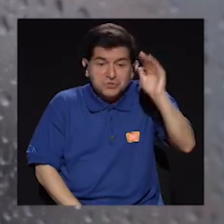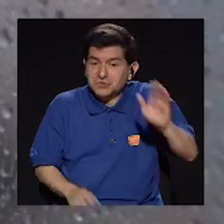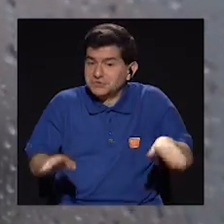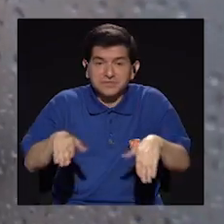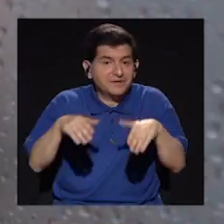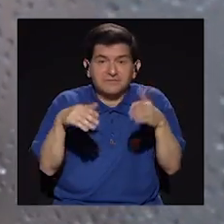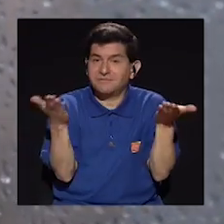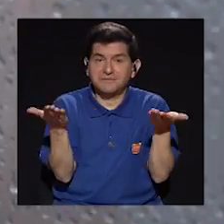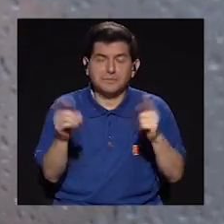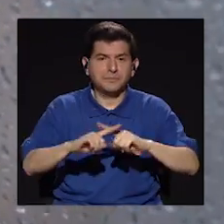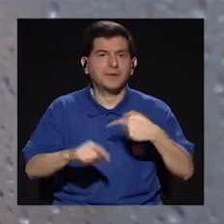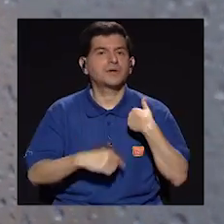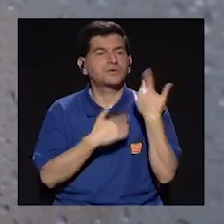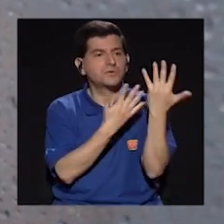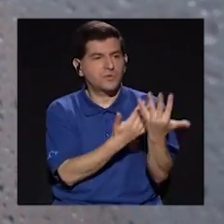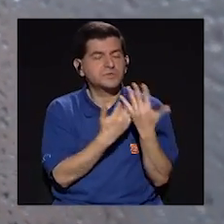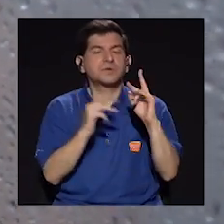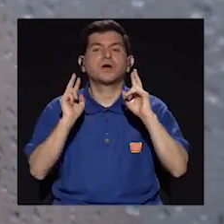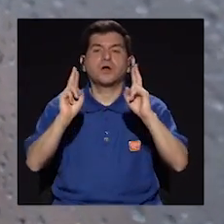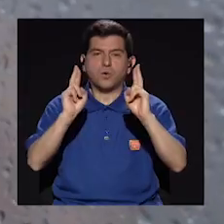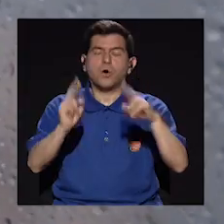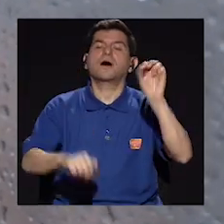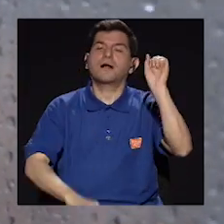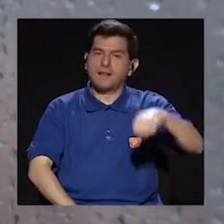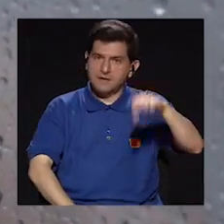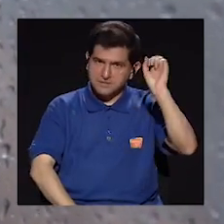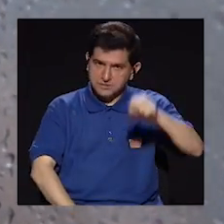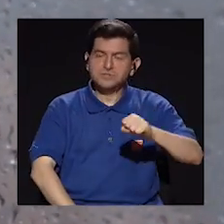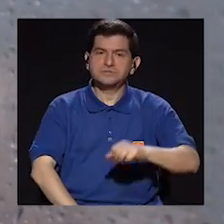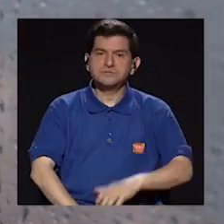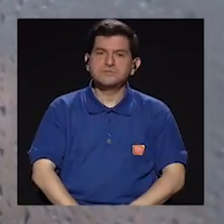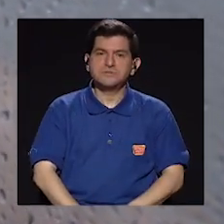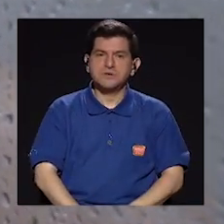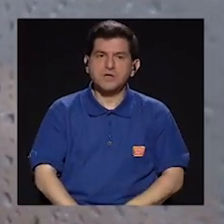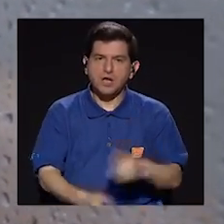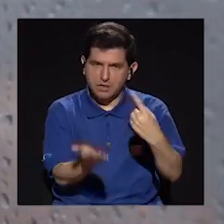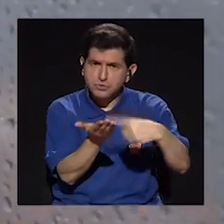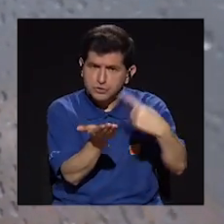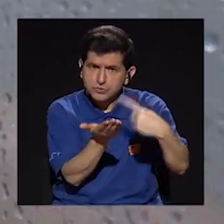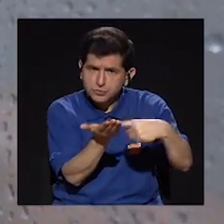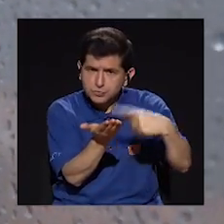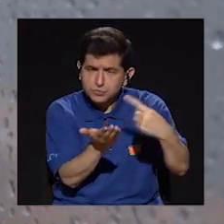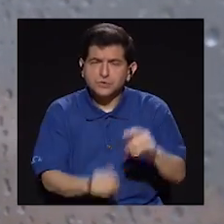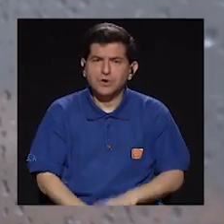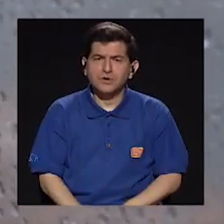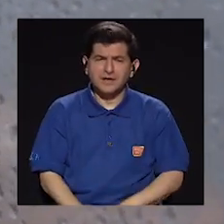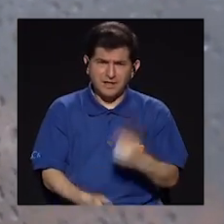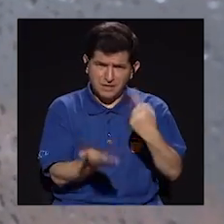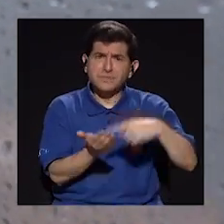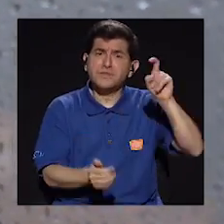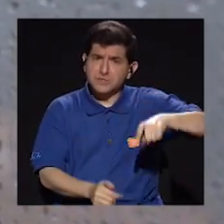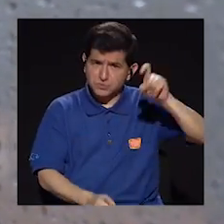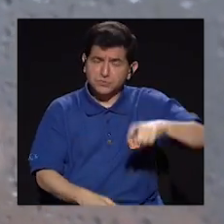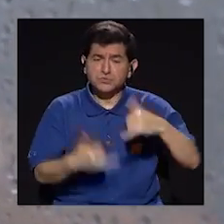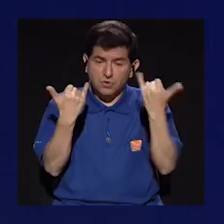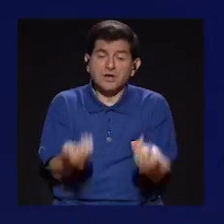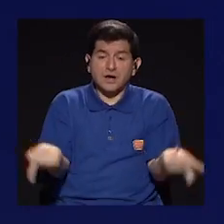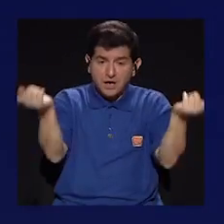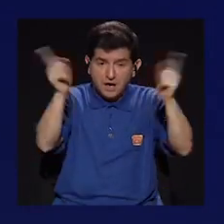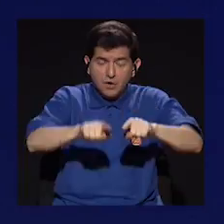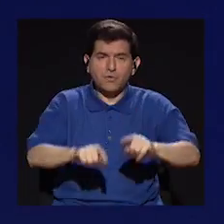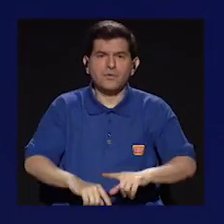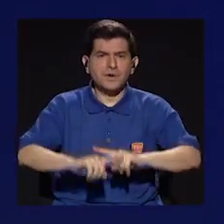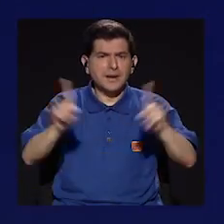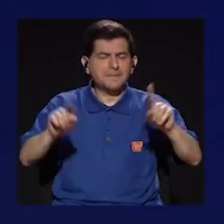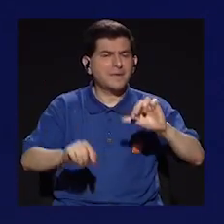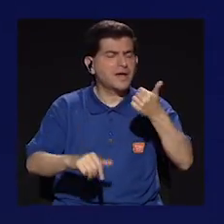cómo será, pero espero, ojalá, que sí genere bastante, ¿sabes? Es discusión, es una discusión necesaria, que además se está dando